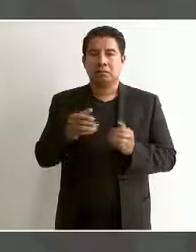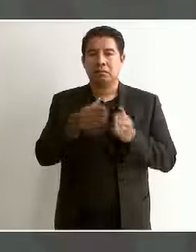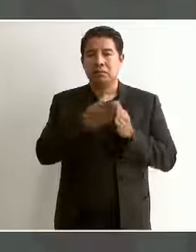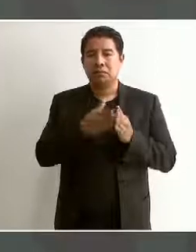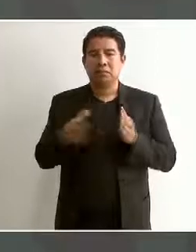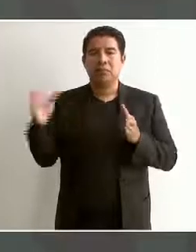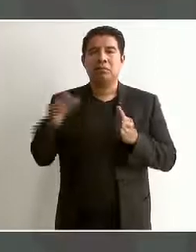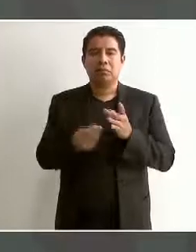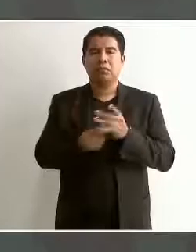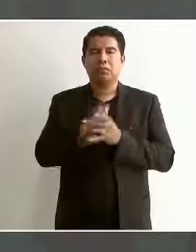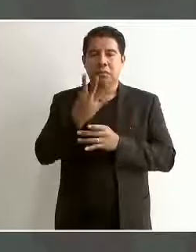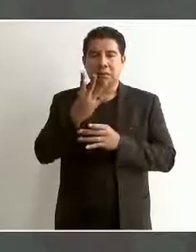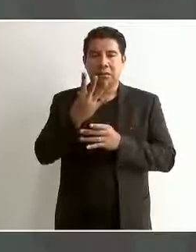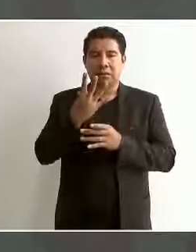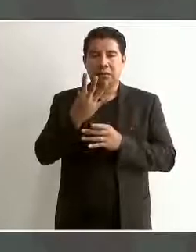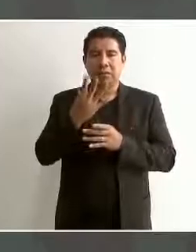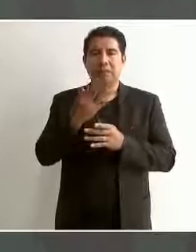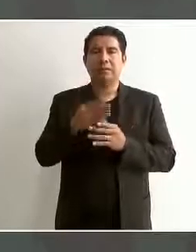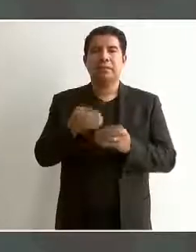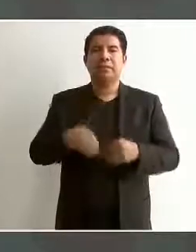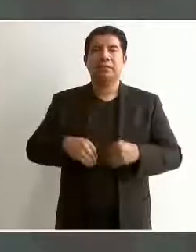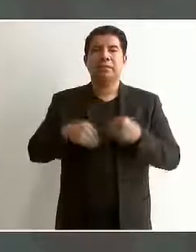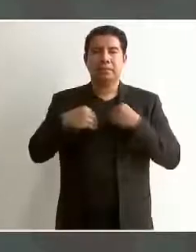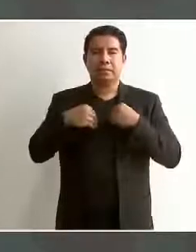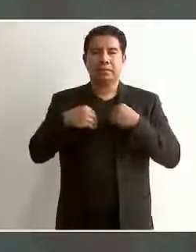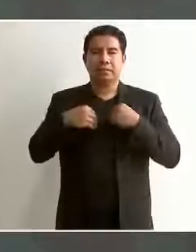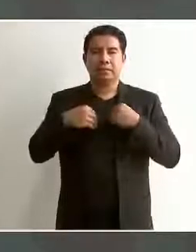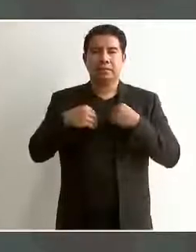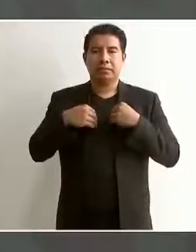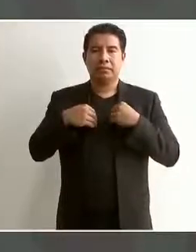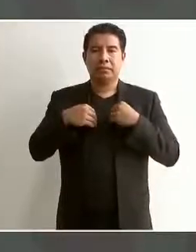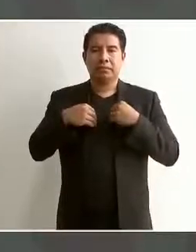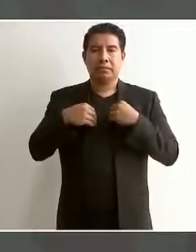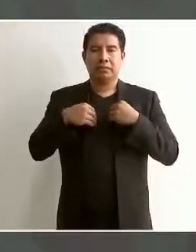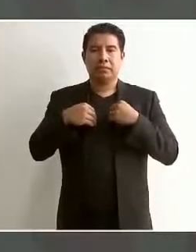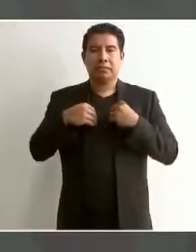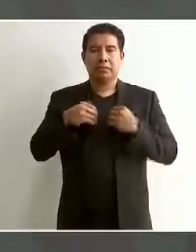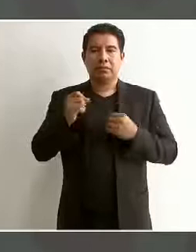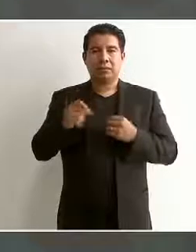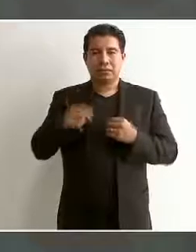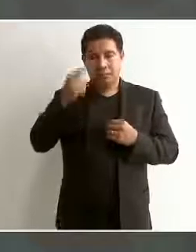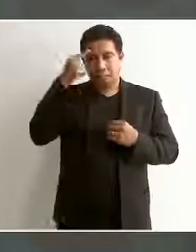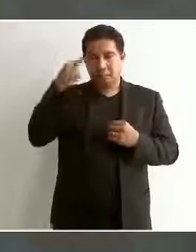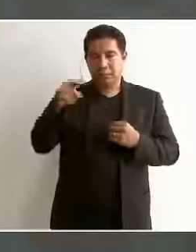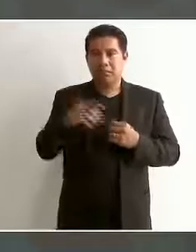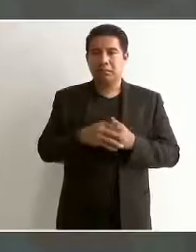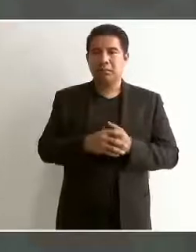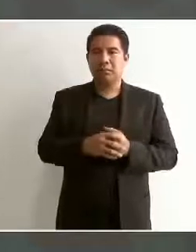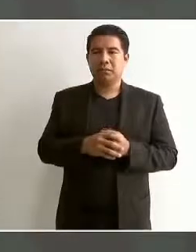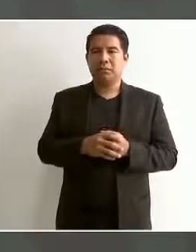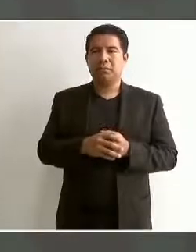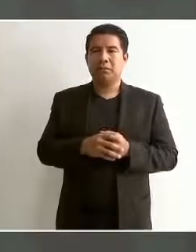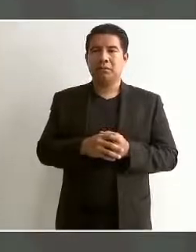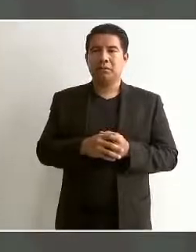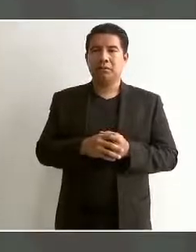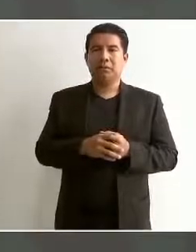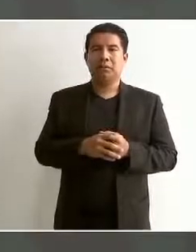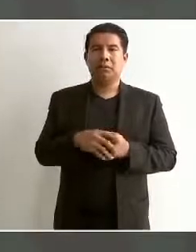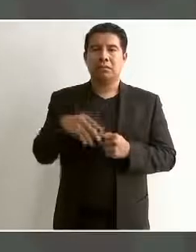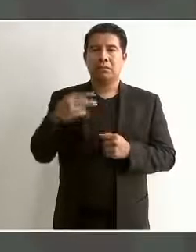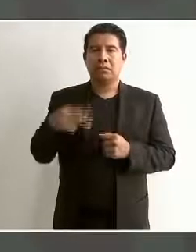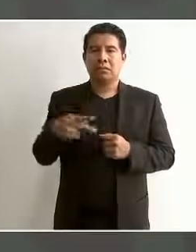nueva es vivir una etapa nueva en el